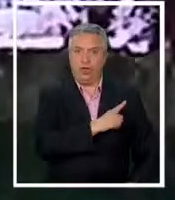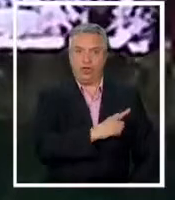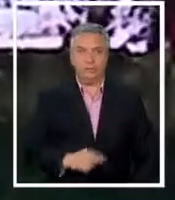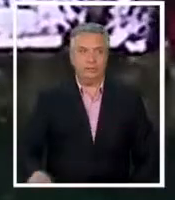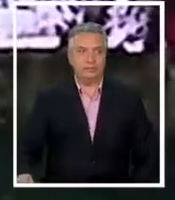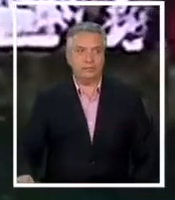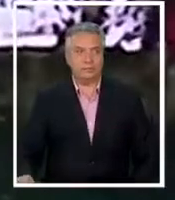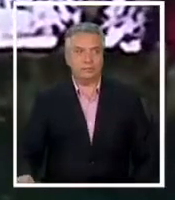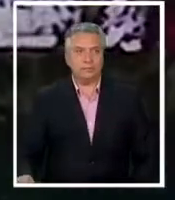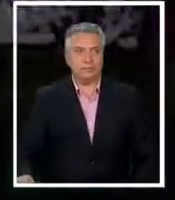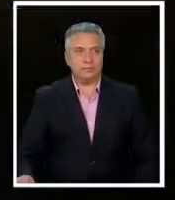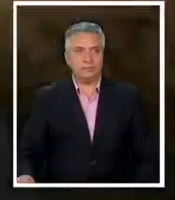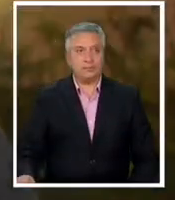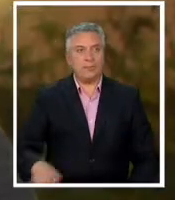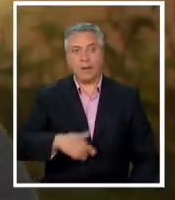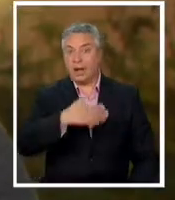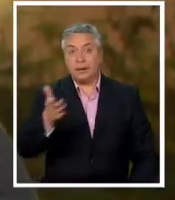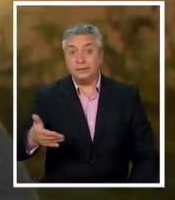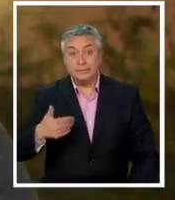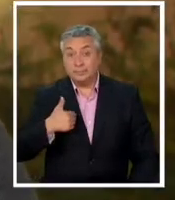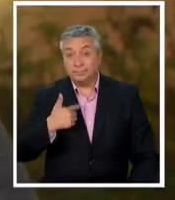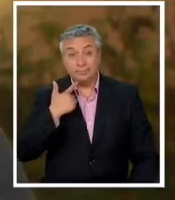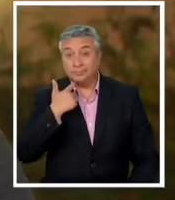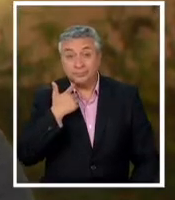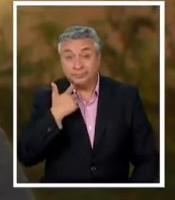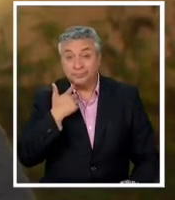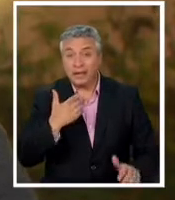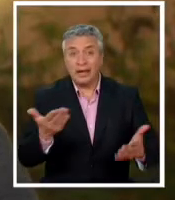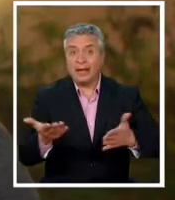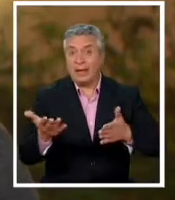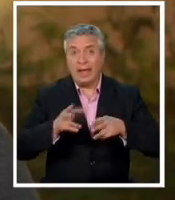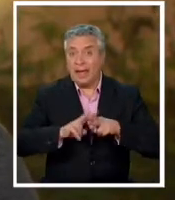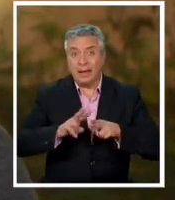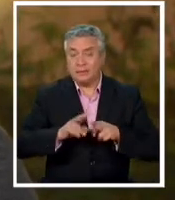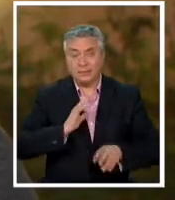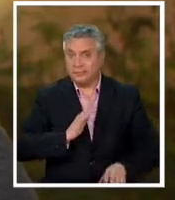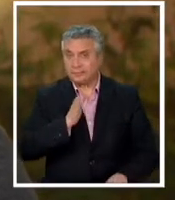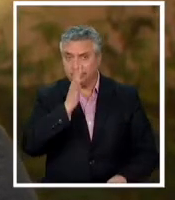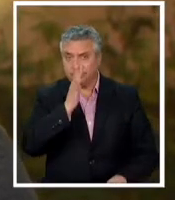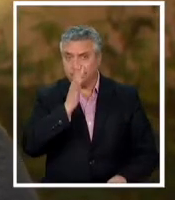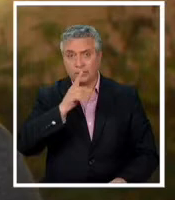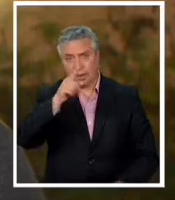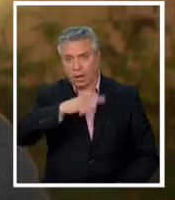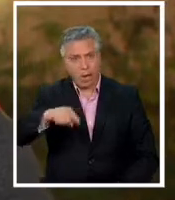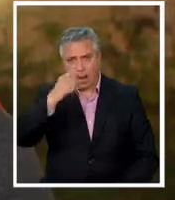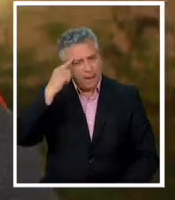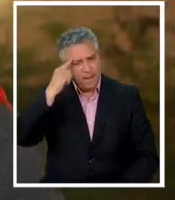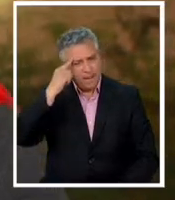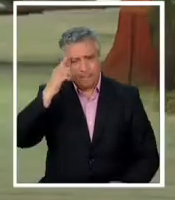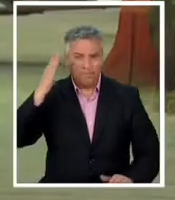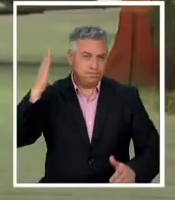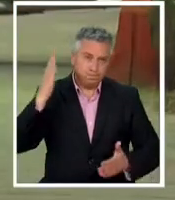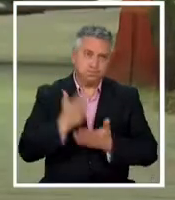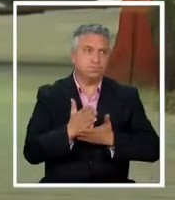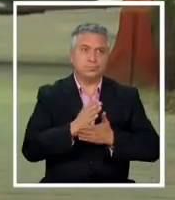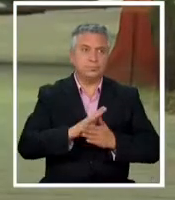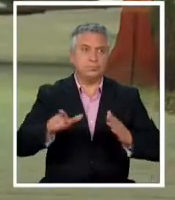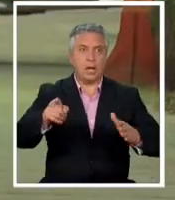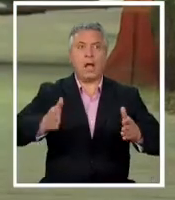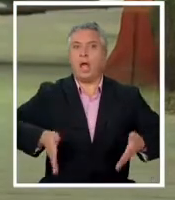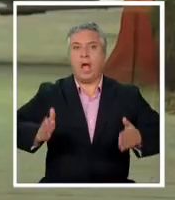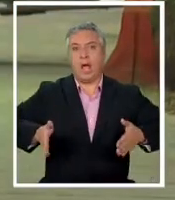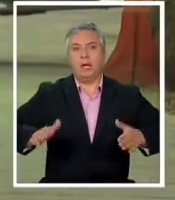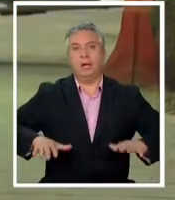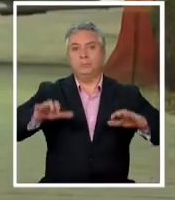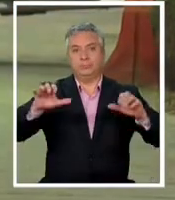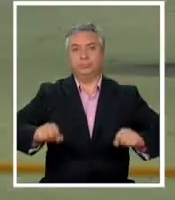nos vemos atados de manos ya no sabemos qué hacer tomamos una medida súper radical que es tomarnos la calle